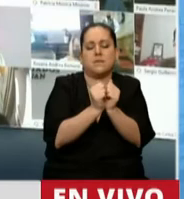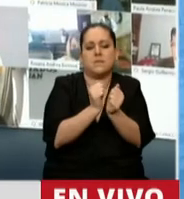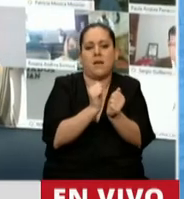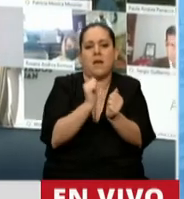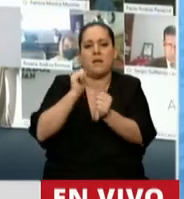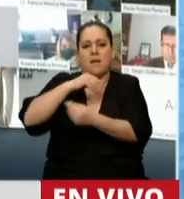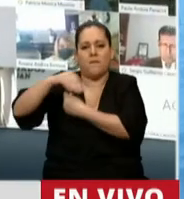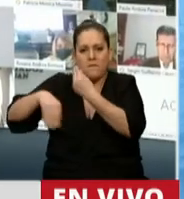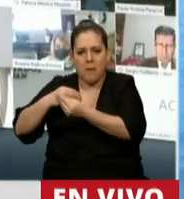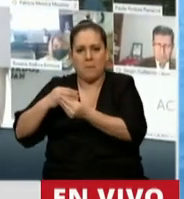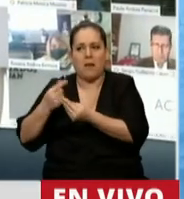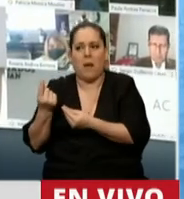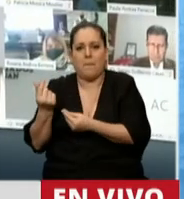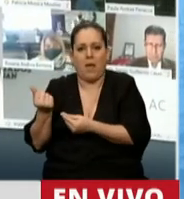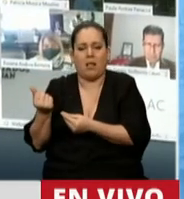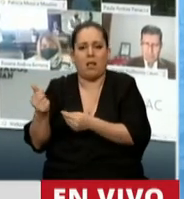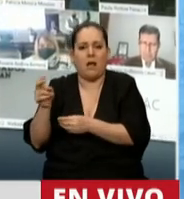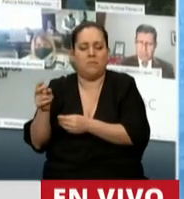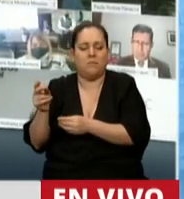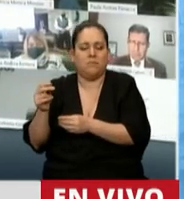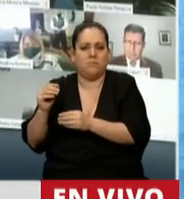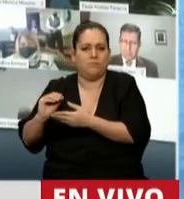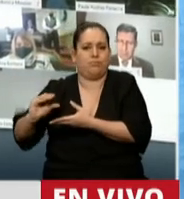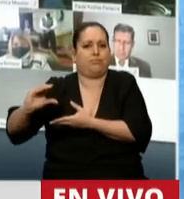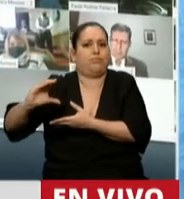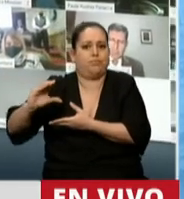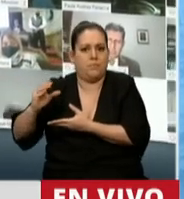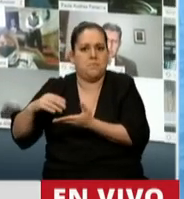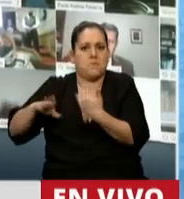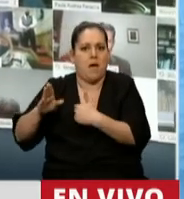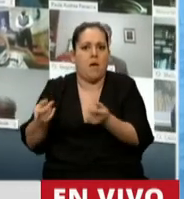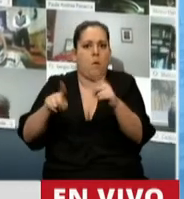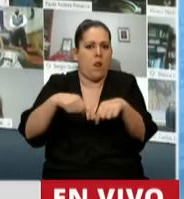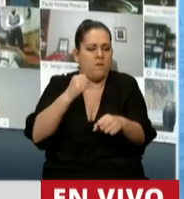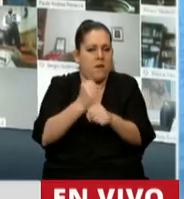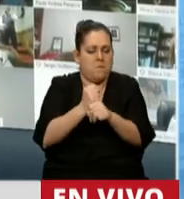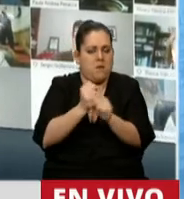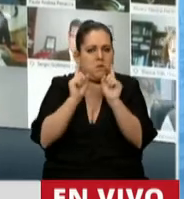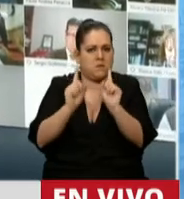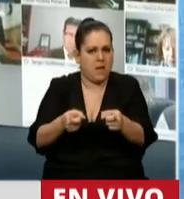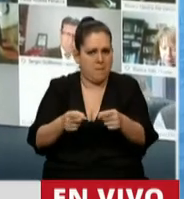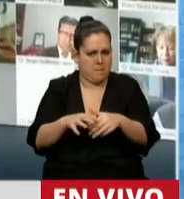de las familias y del empleo. Y quiero también retomar los